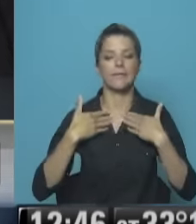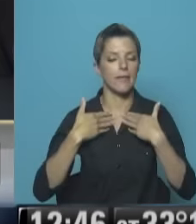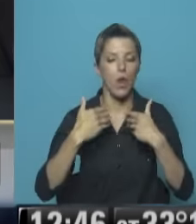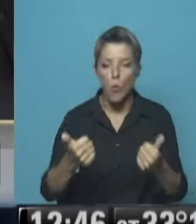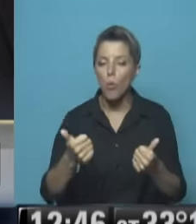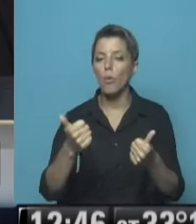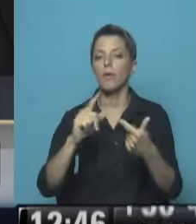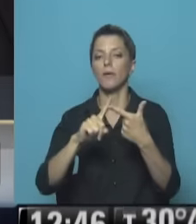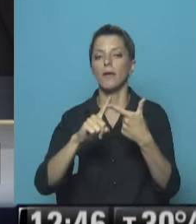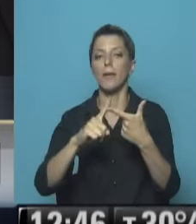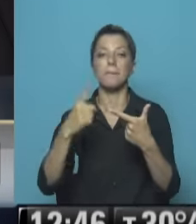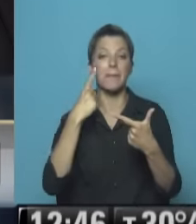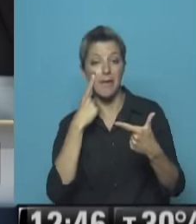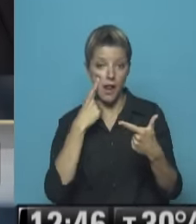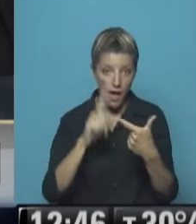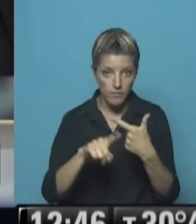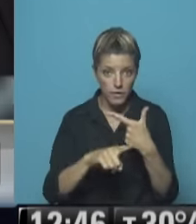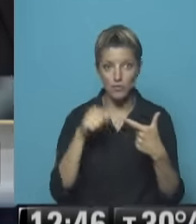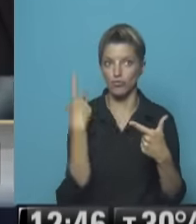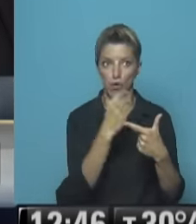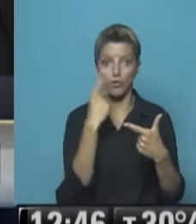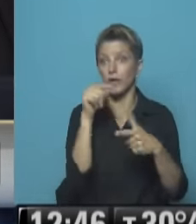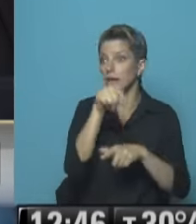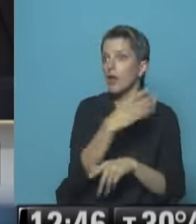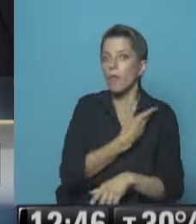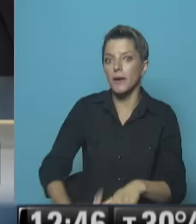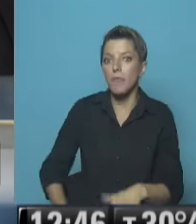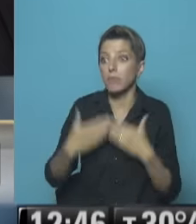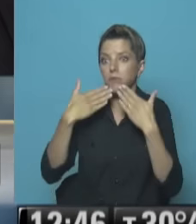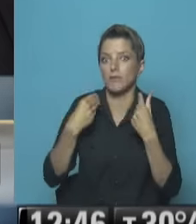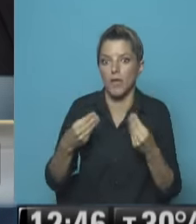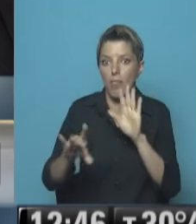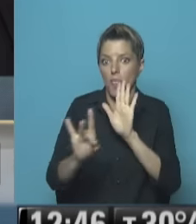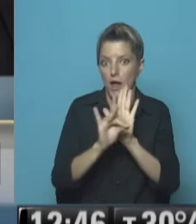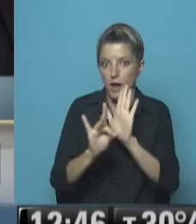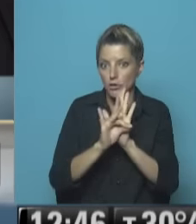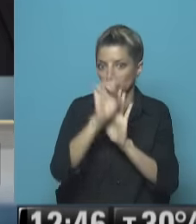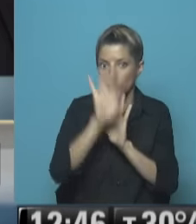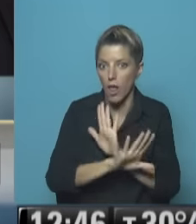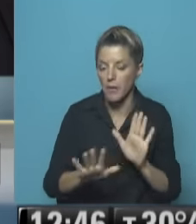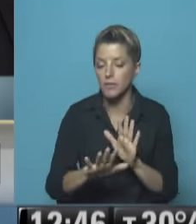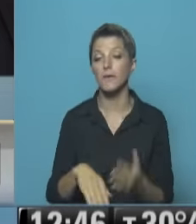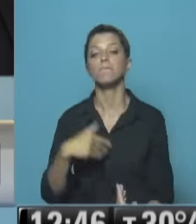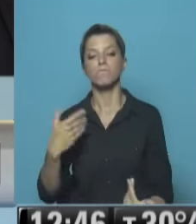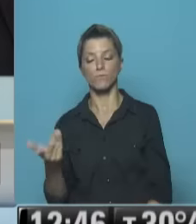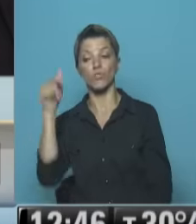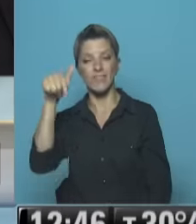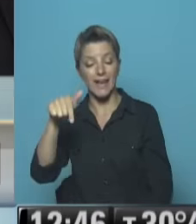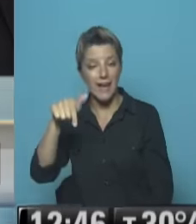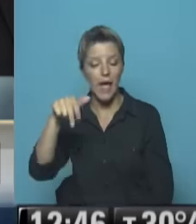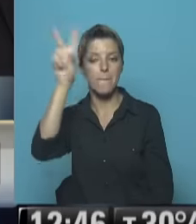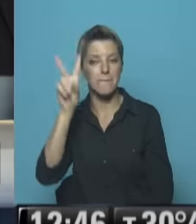tema migración Y tuvo que gobernar Por decreto Ahora En una sociedad Tan polarizada Donde la oposición